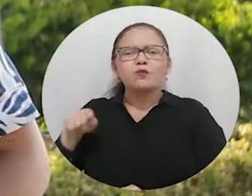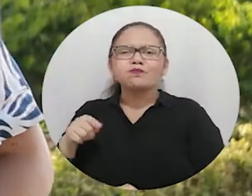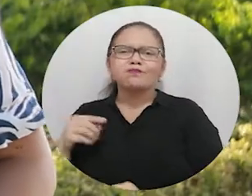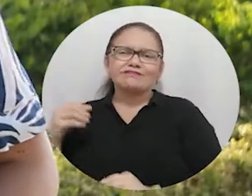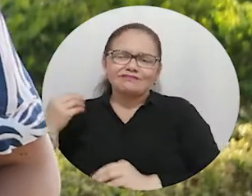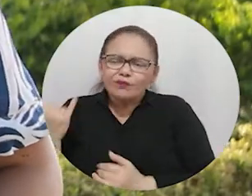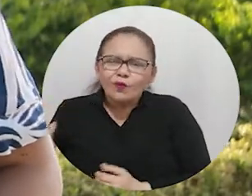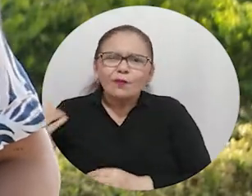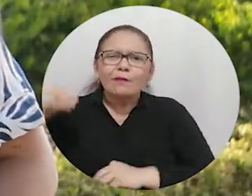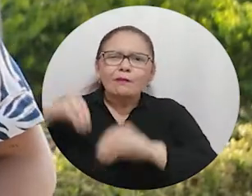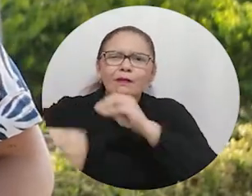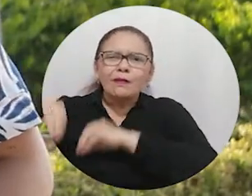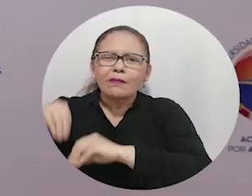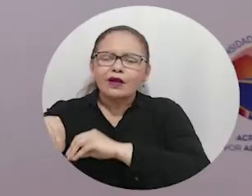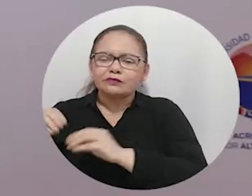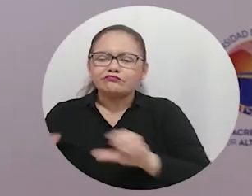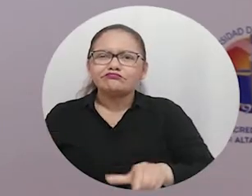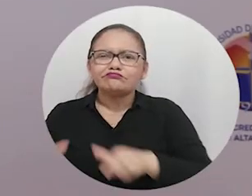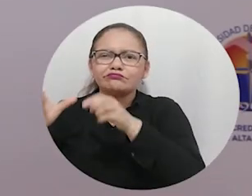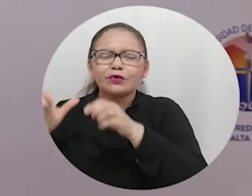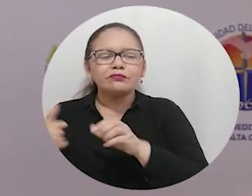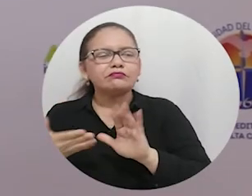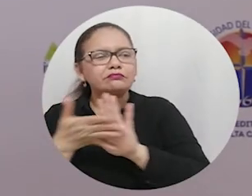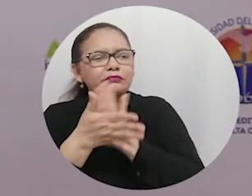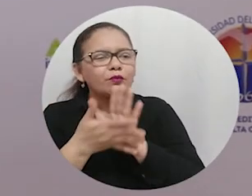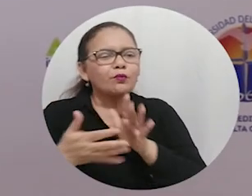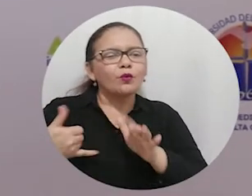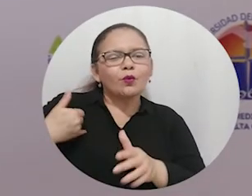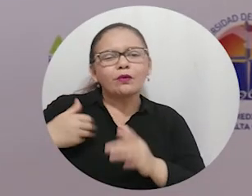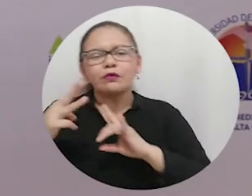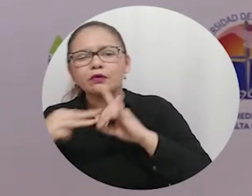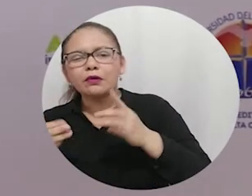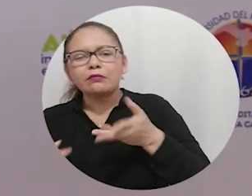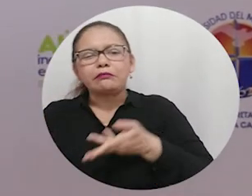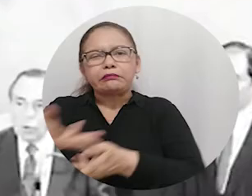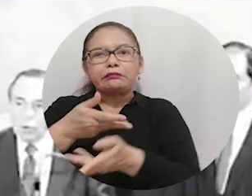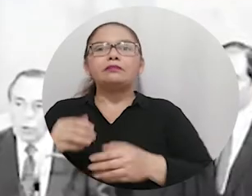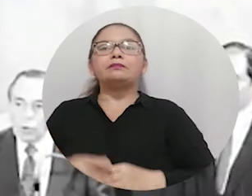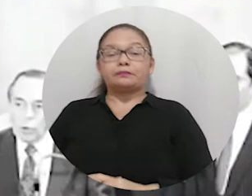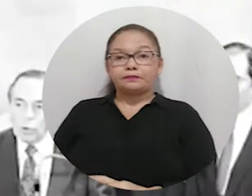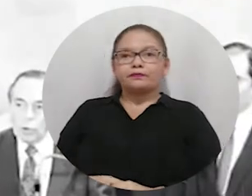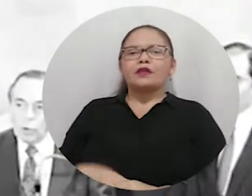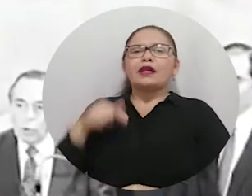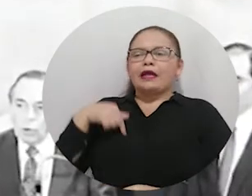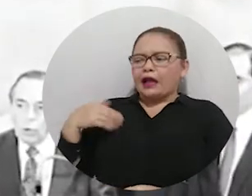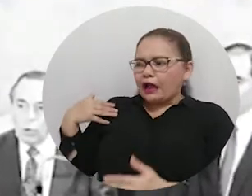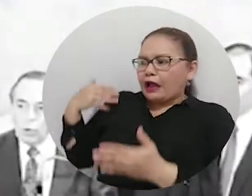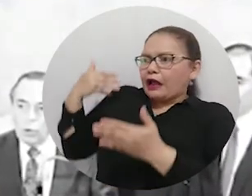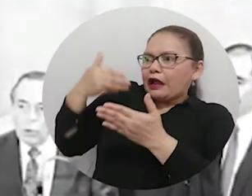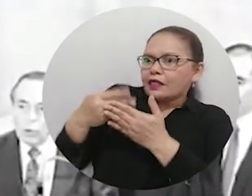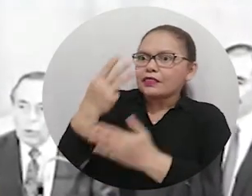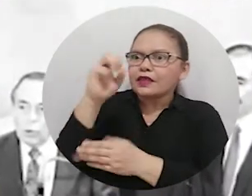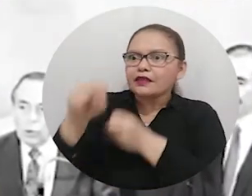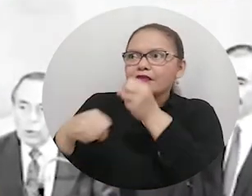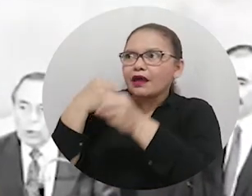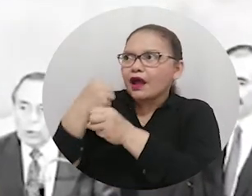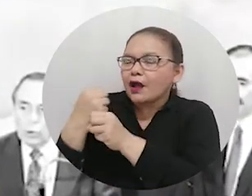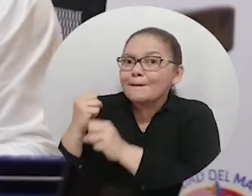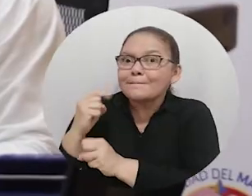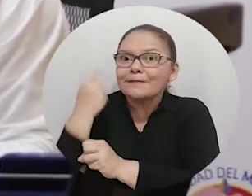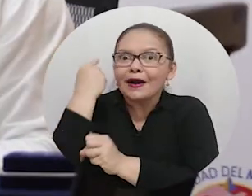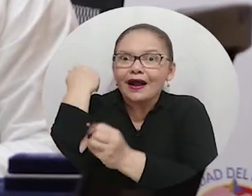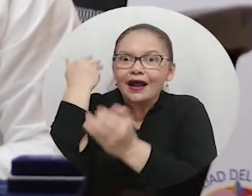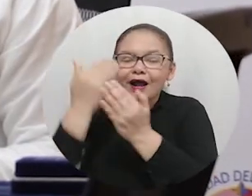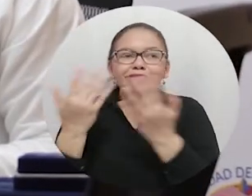Academia y con los jóvenes del Caribe. La Universidad del Magdalena, en el marco de los 30 años de la Constitución Política de Colombia,